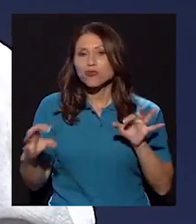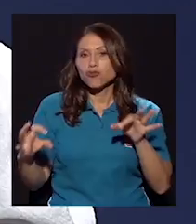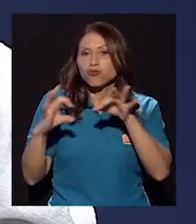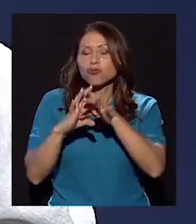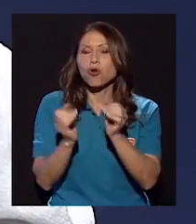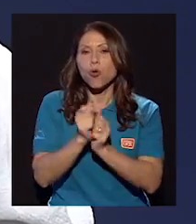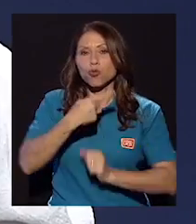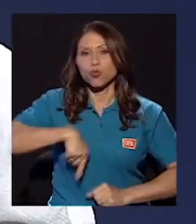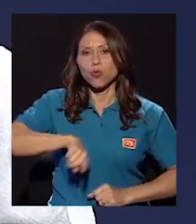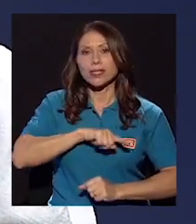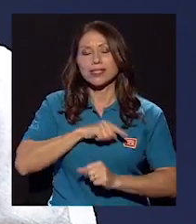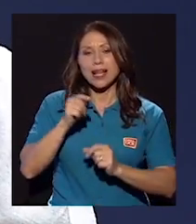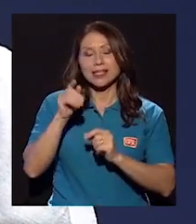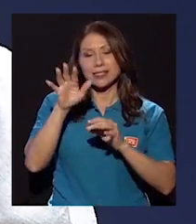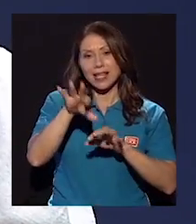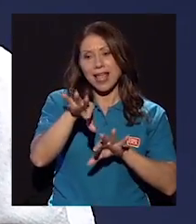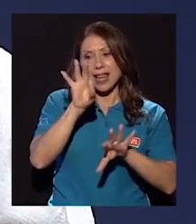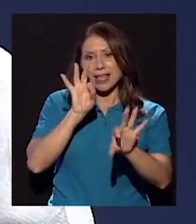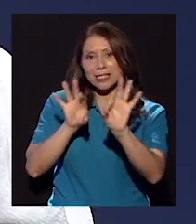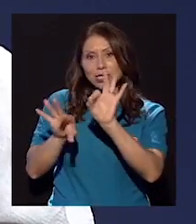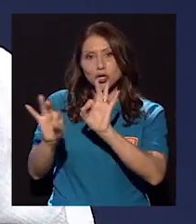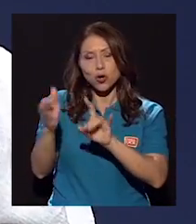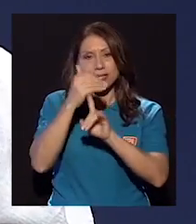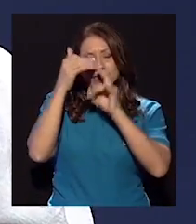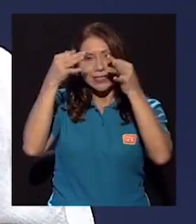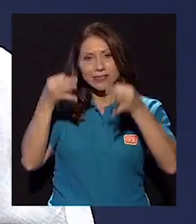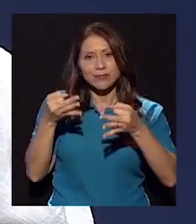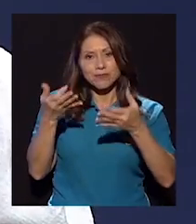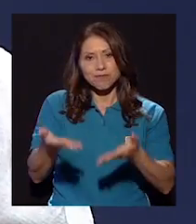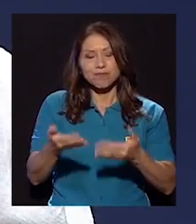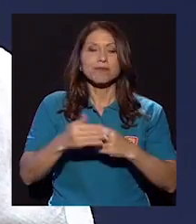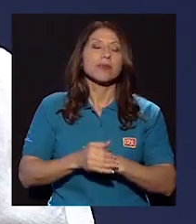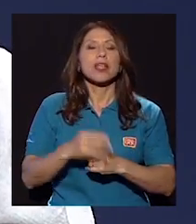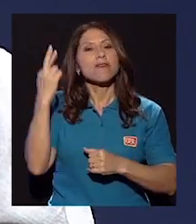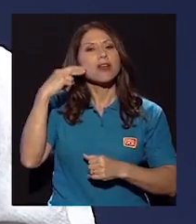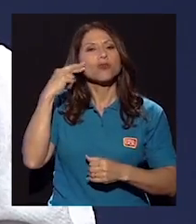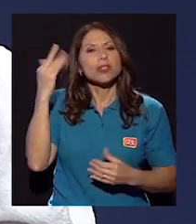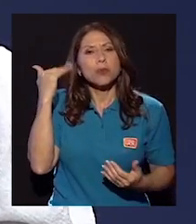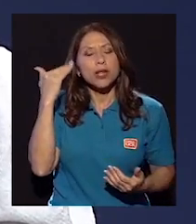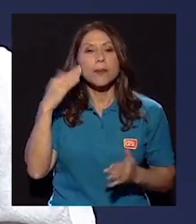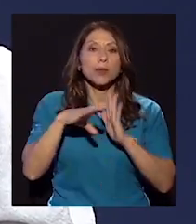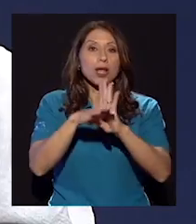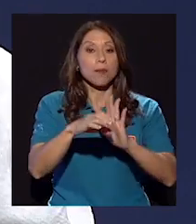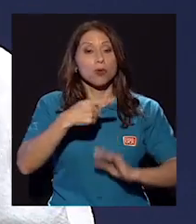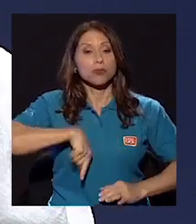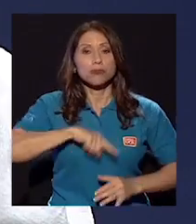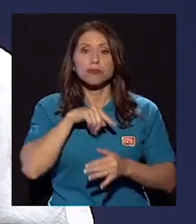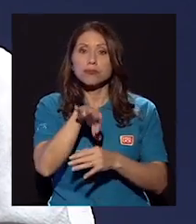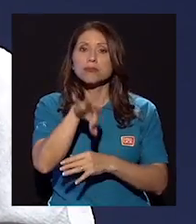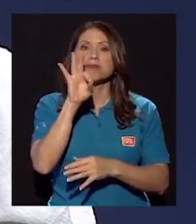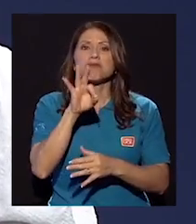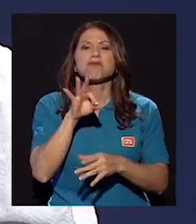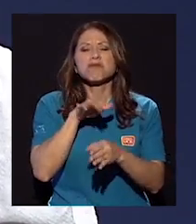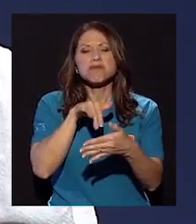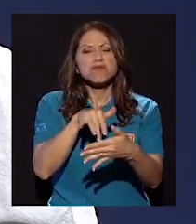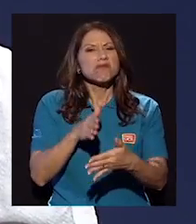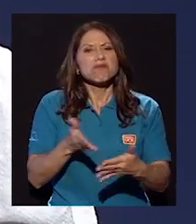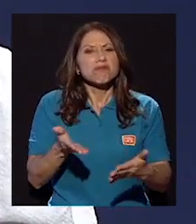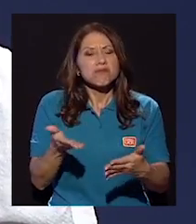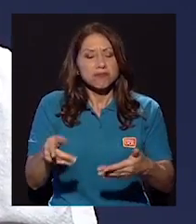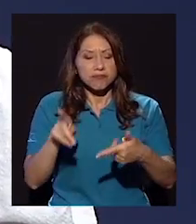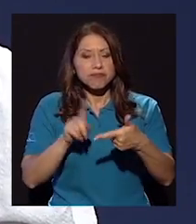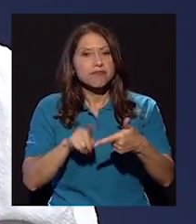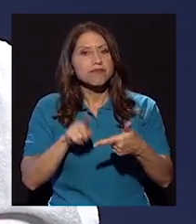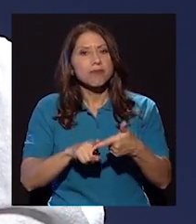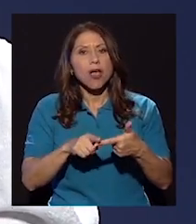mucho que ver con las elecciones que hacemos y las razones por las que tomamos esas decisiones. Cómo elegimos qué vamos a estudiar, cómo